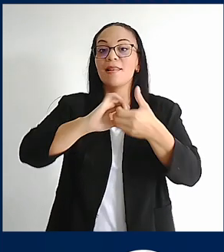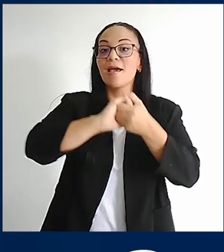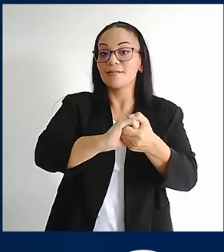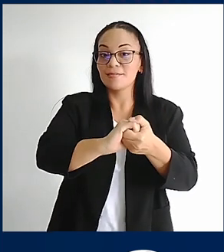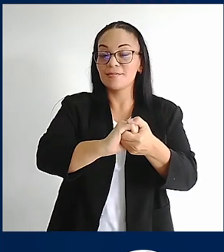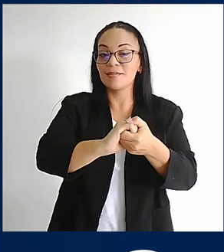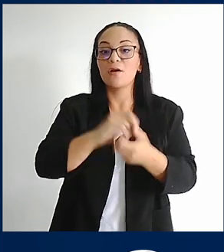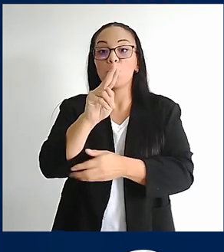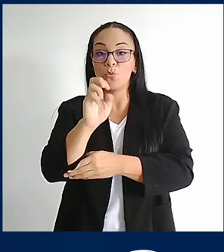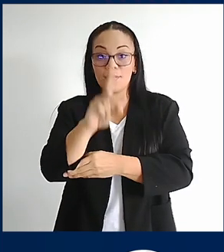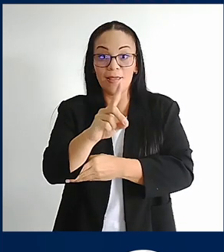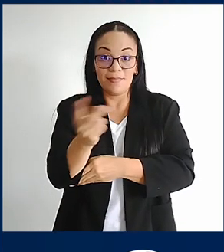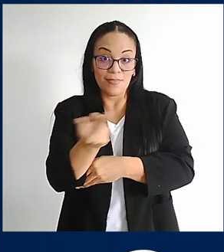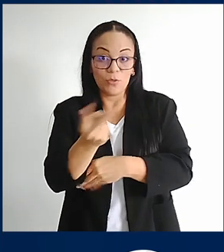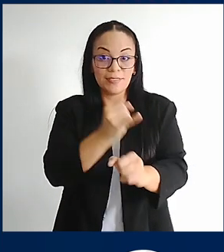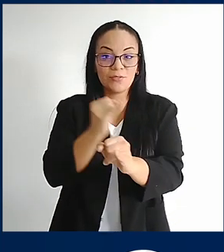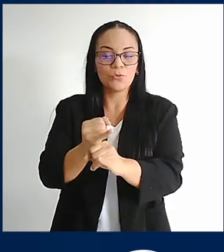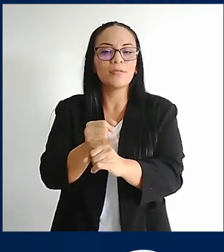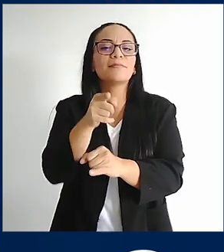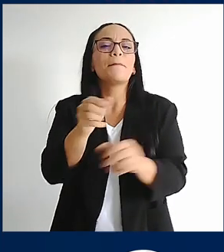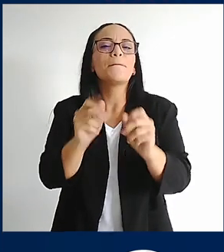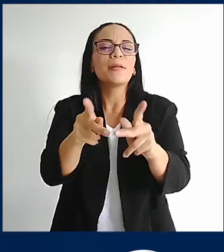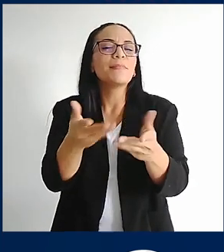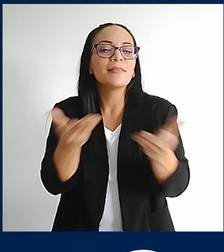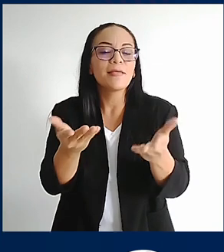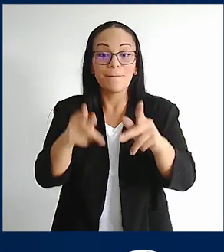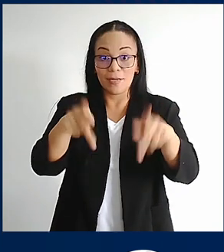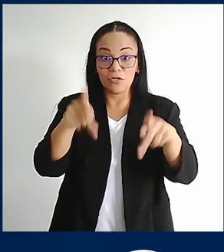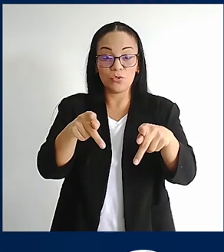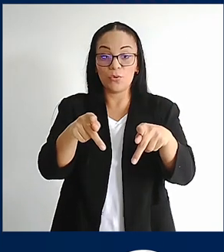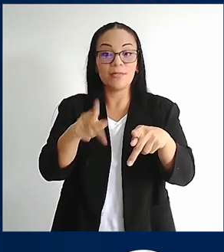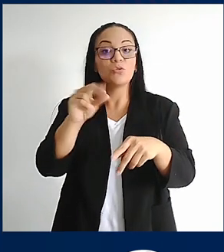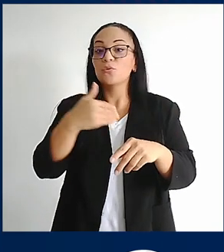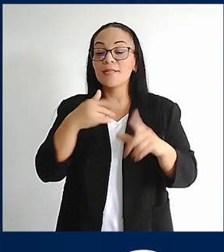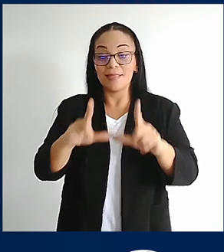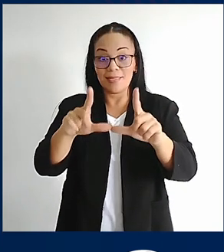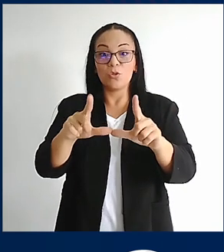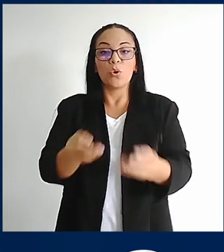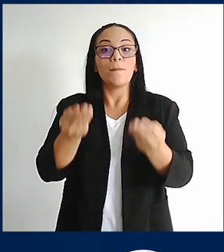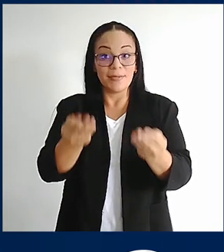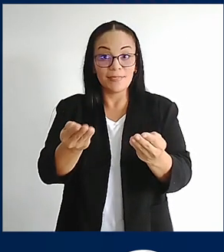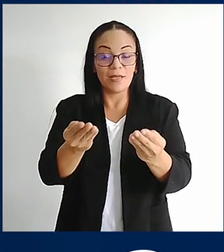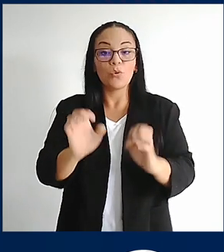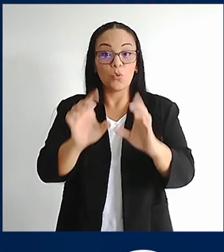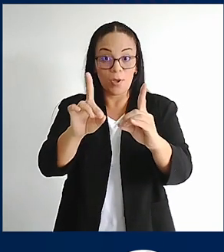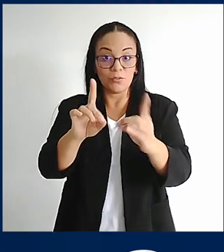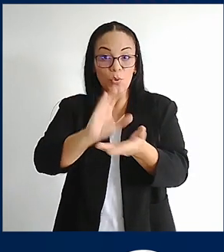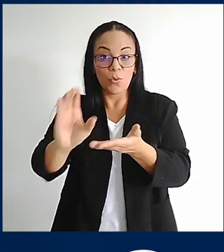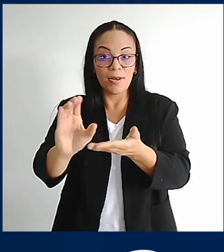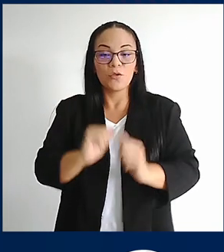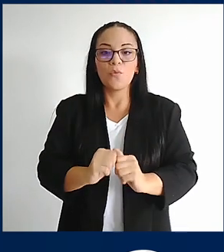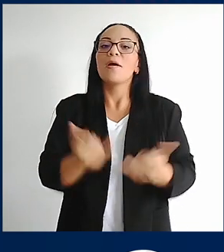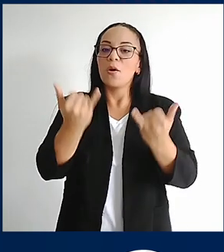con la UNED lo que va a permitir es que quienes no tengan título de bachillerato en educación media